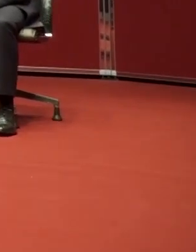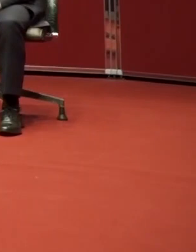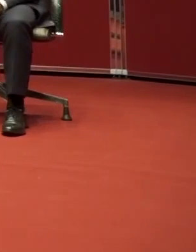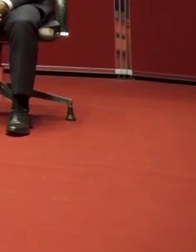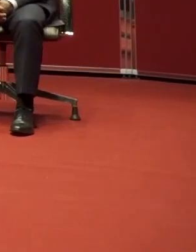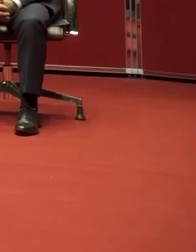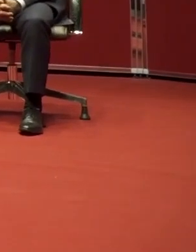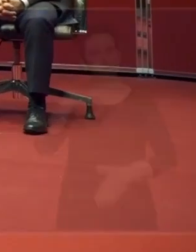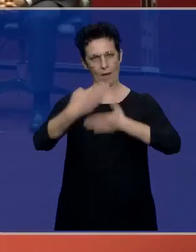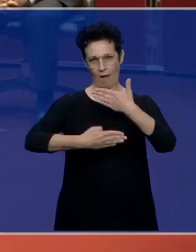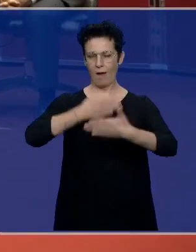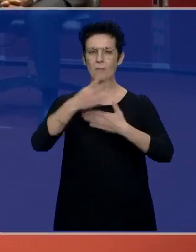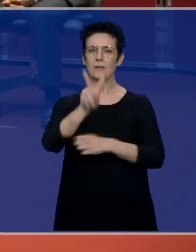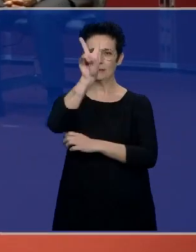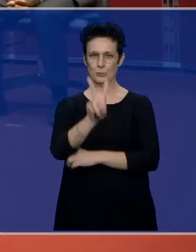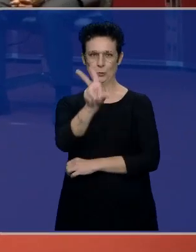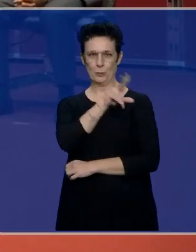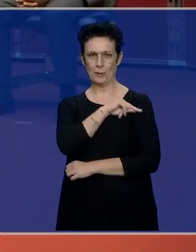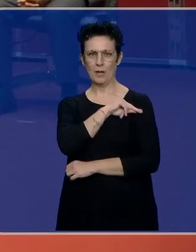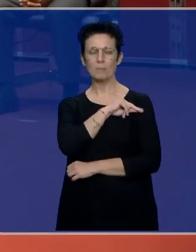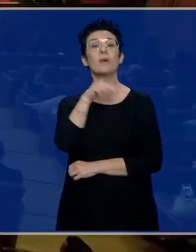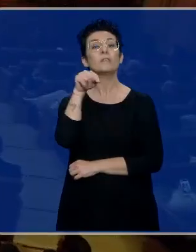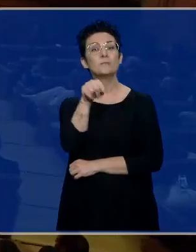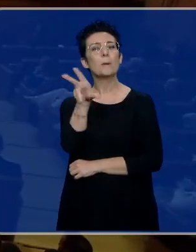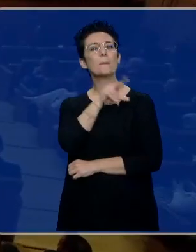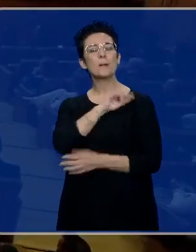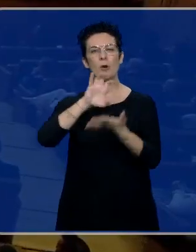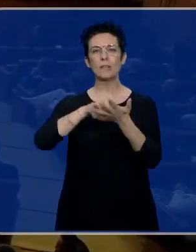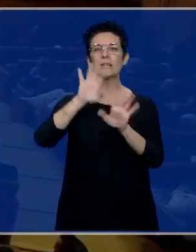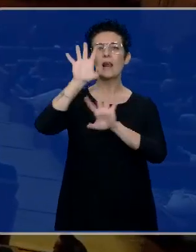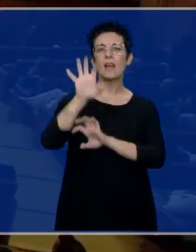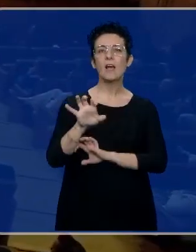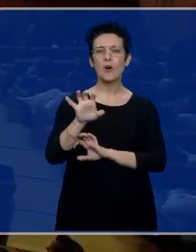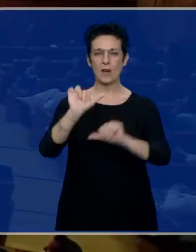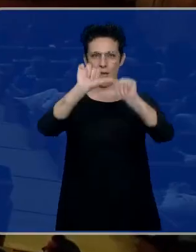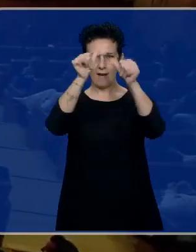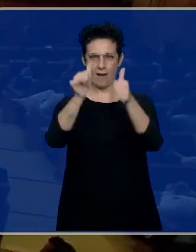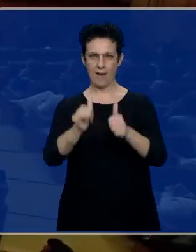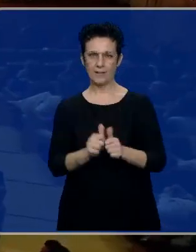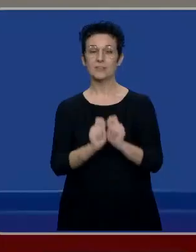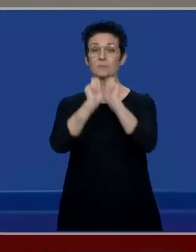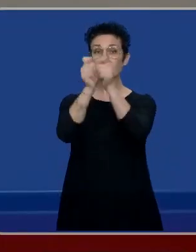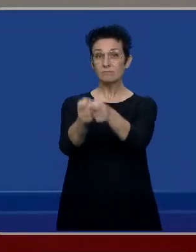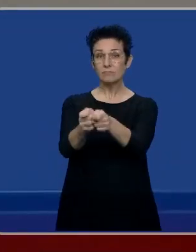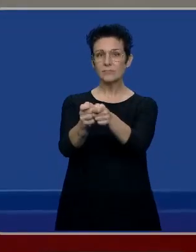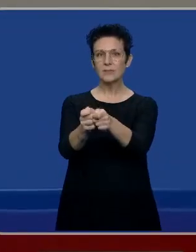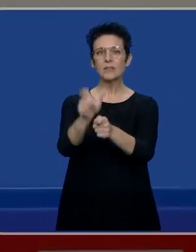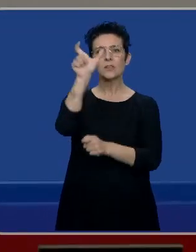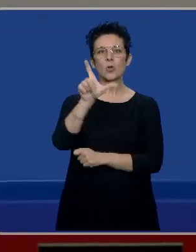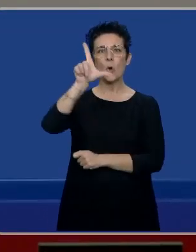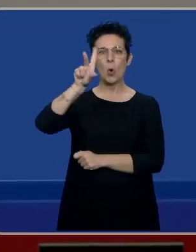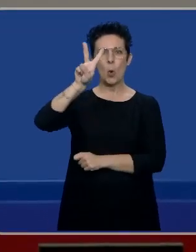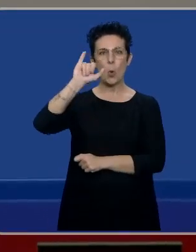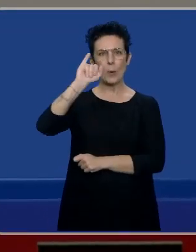Vamos a avanzar con el segundo premio. En este caso, el premio Castilla y León de las Artes que ha recaído en Don Luis